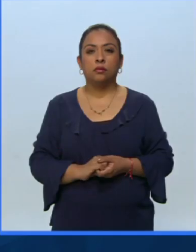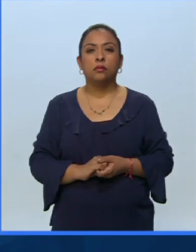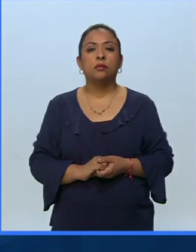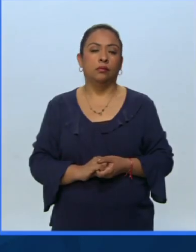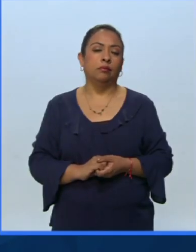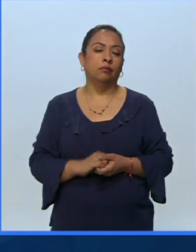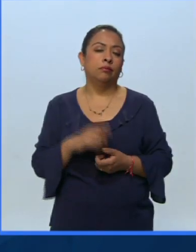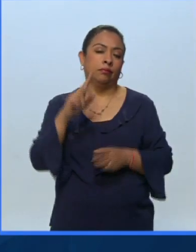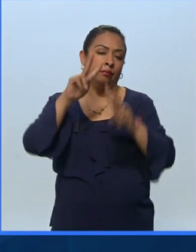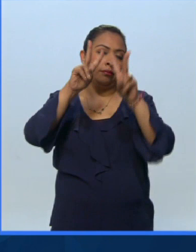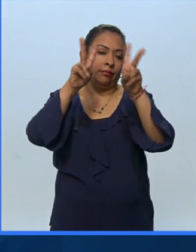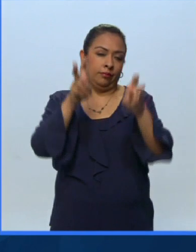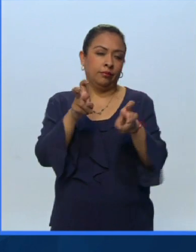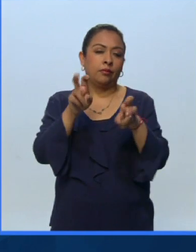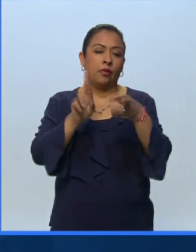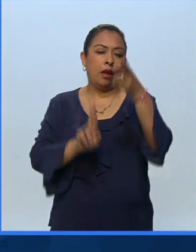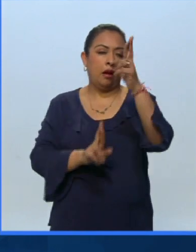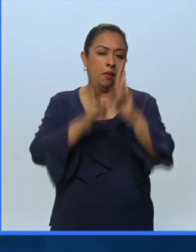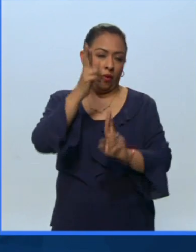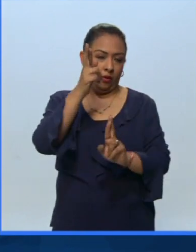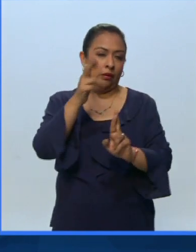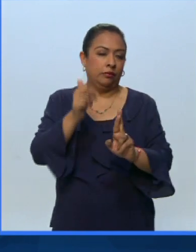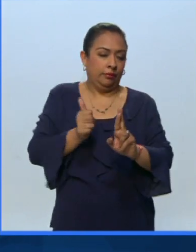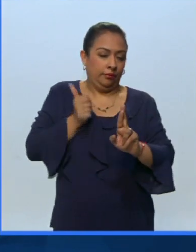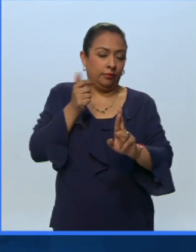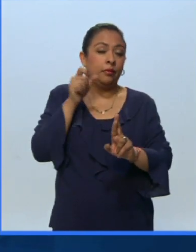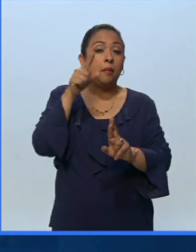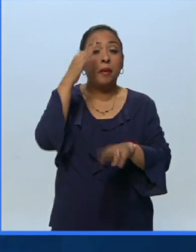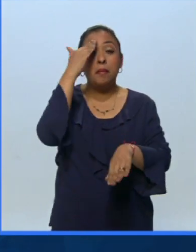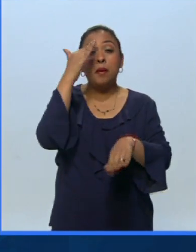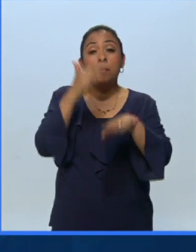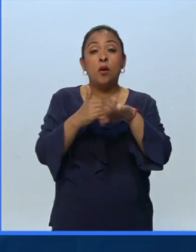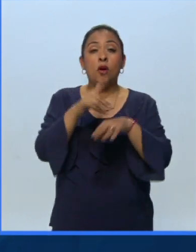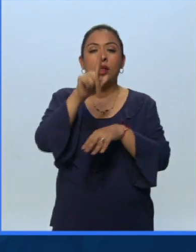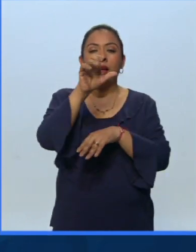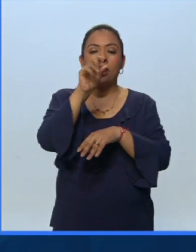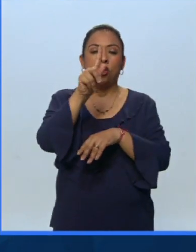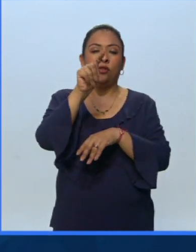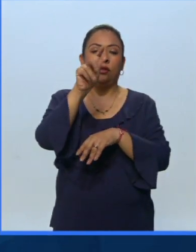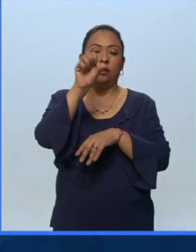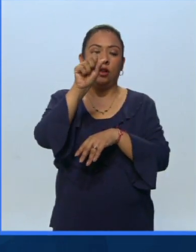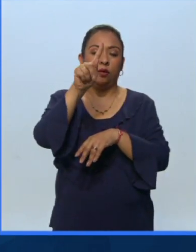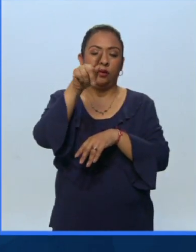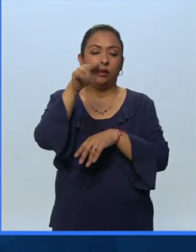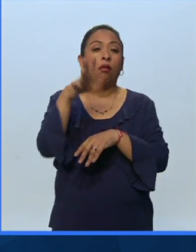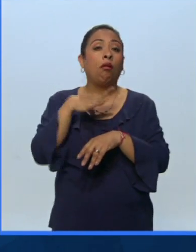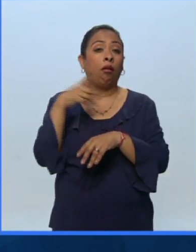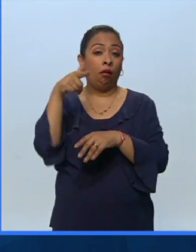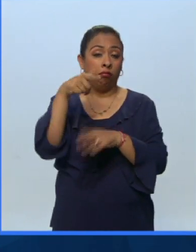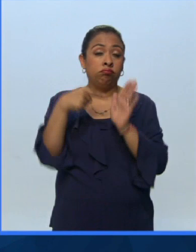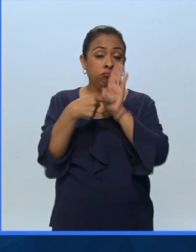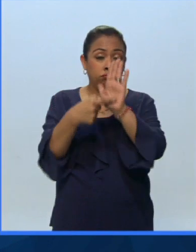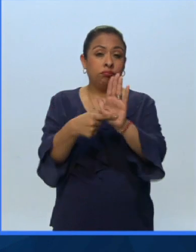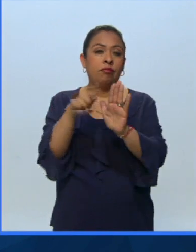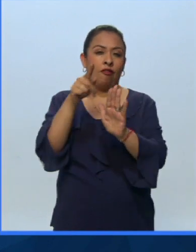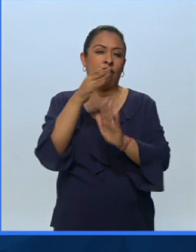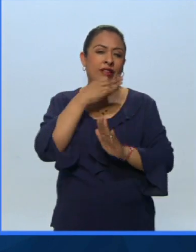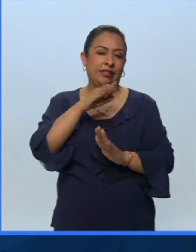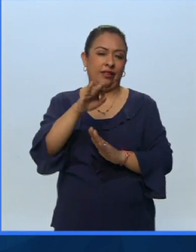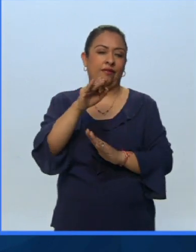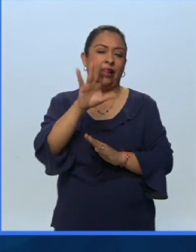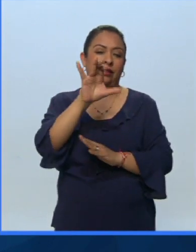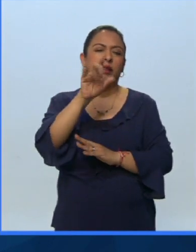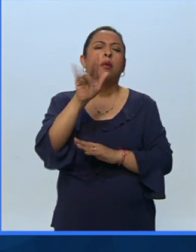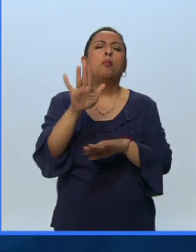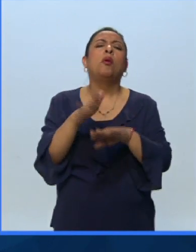A propósito del tema de las revoluciones también la memoria de León Trotsky se ha hecho presente en el Festival Cervantino Huemán sin platícanos